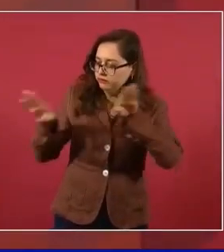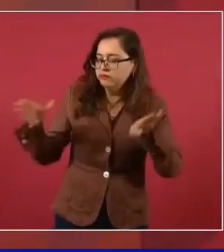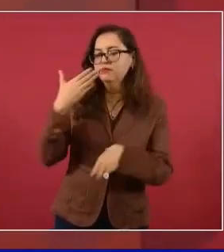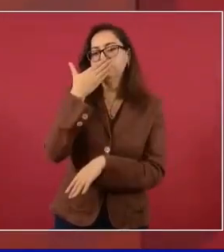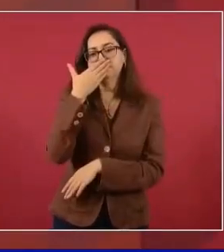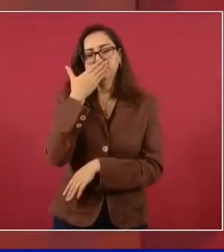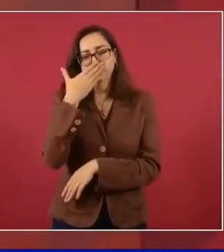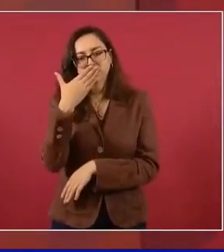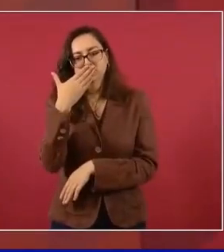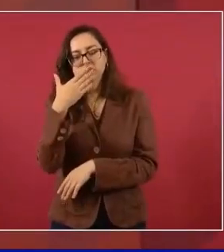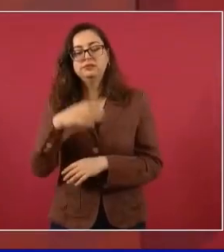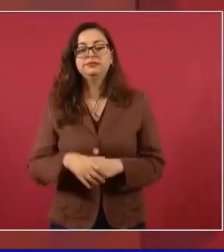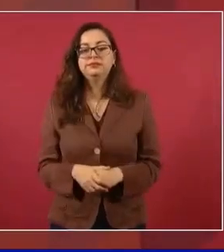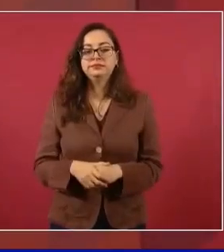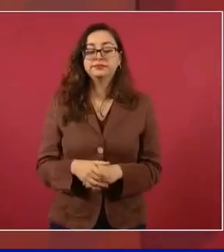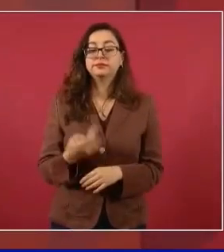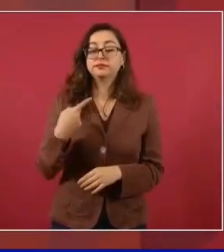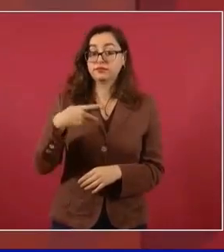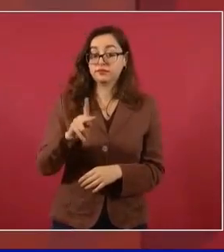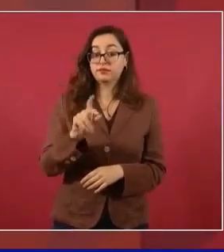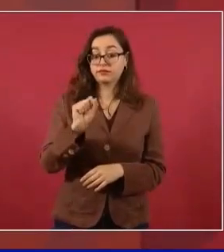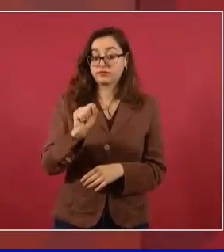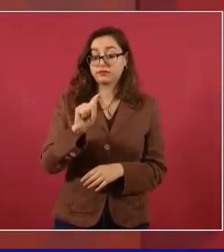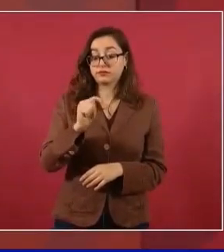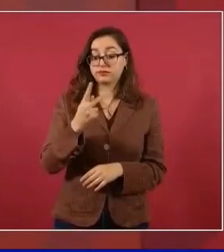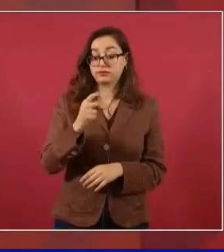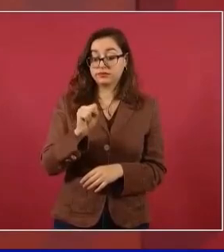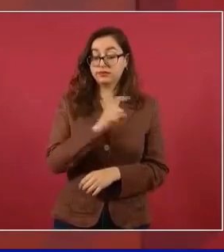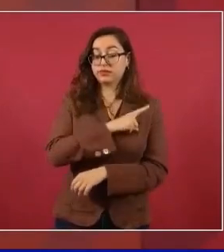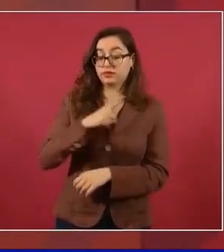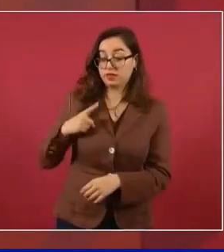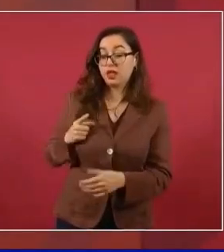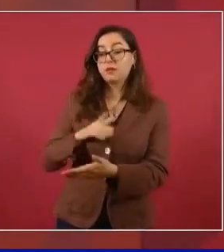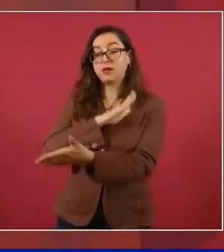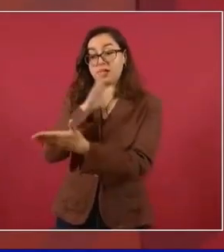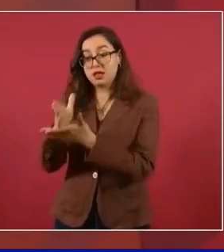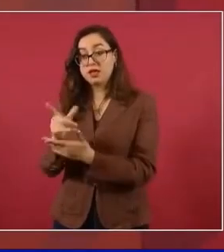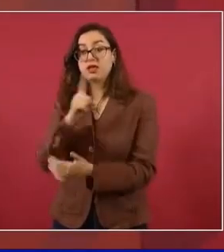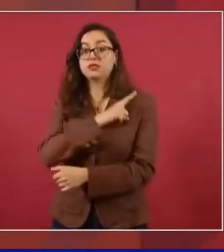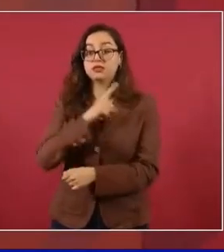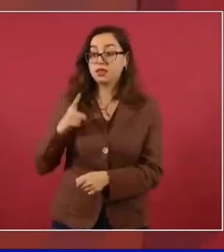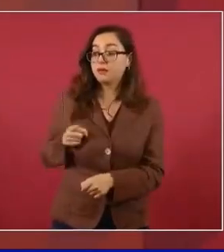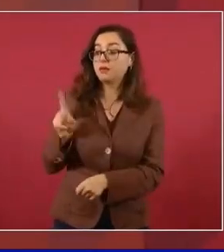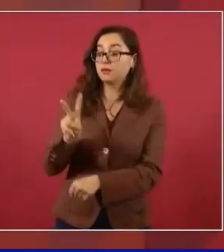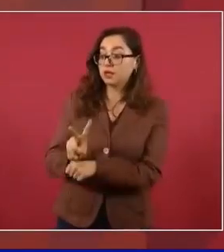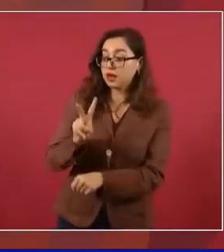la Secretaría del Trabajo tiene que estar pendiente y